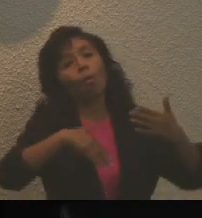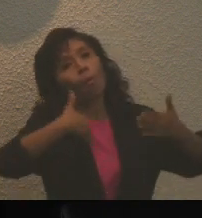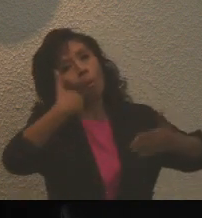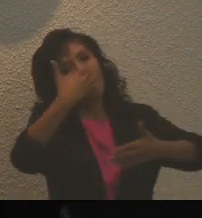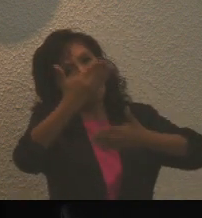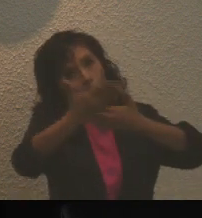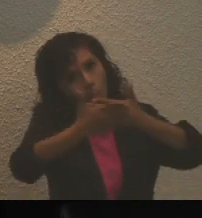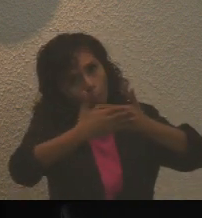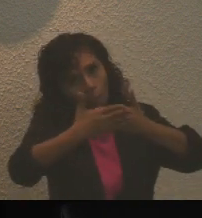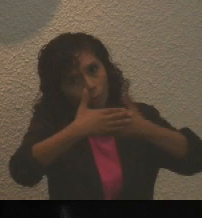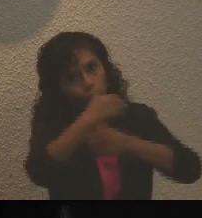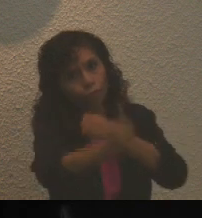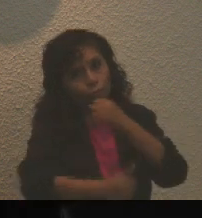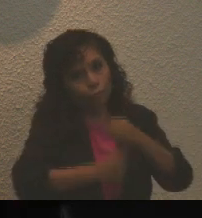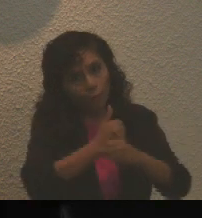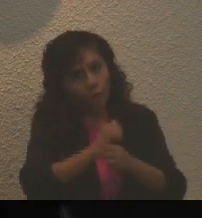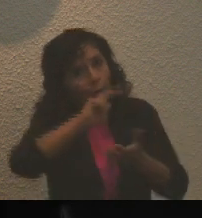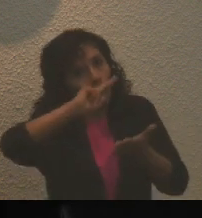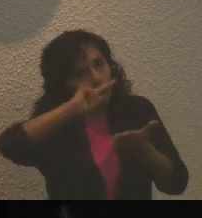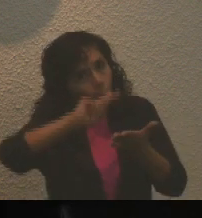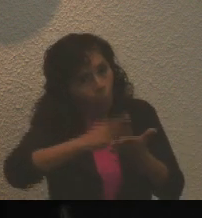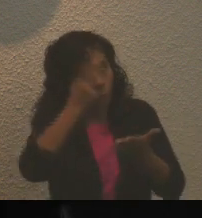año posterior que corresponda.